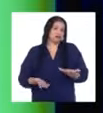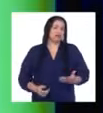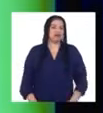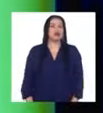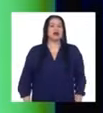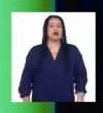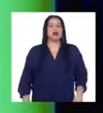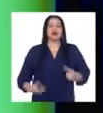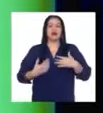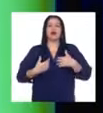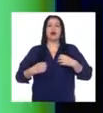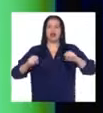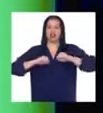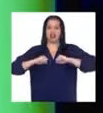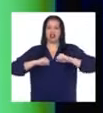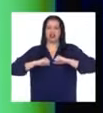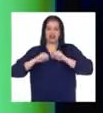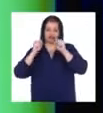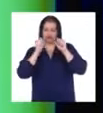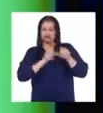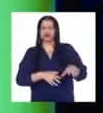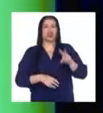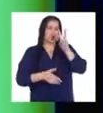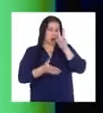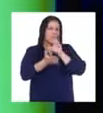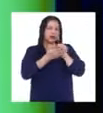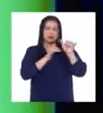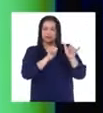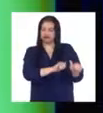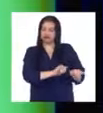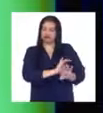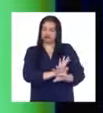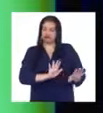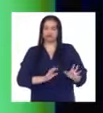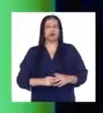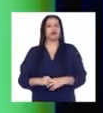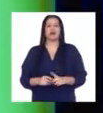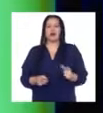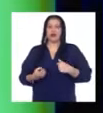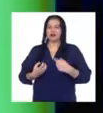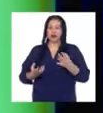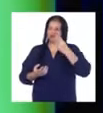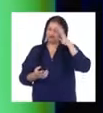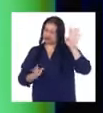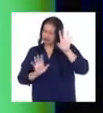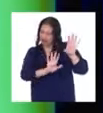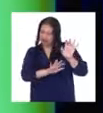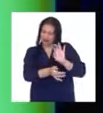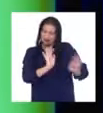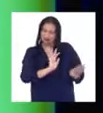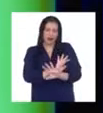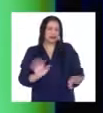Dejé el deporte por dos meses, no quería saber nada.